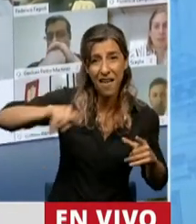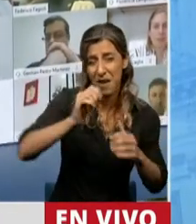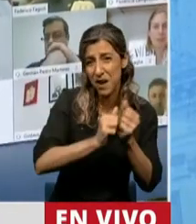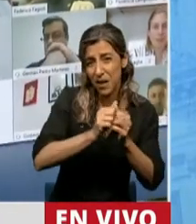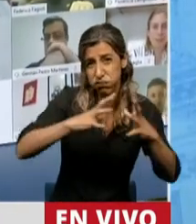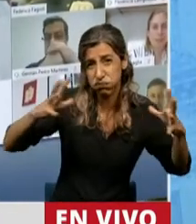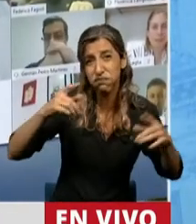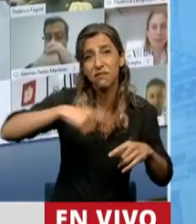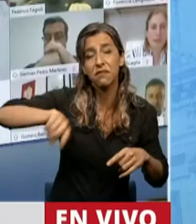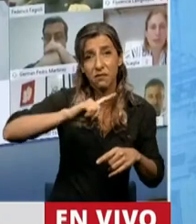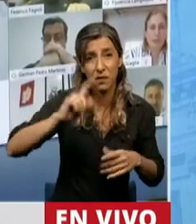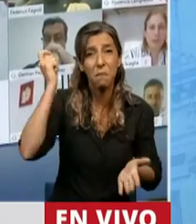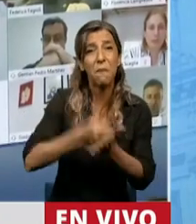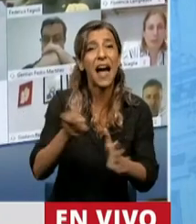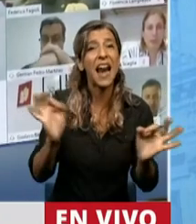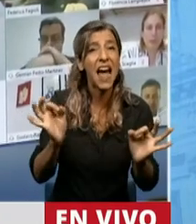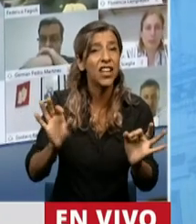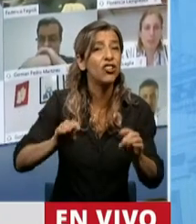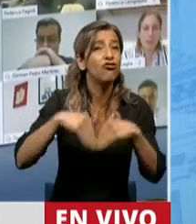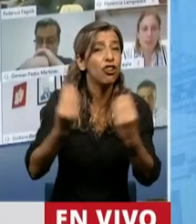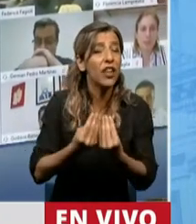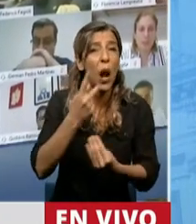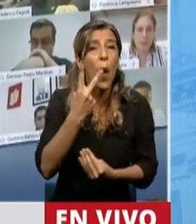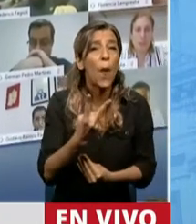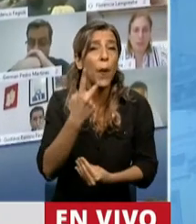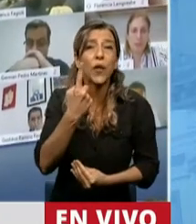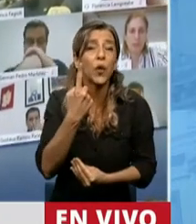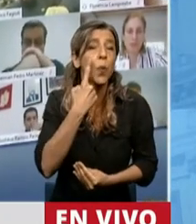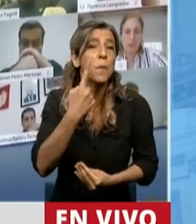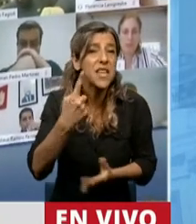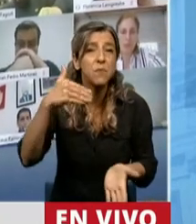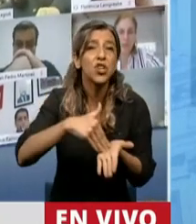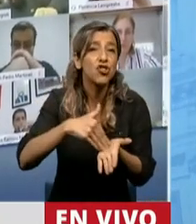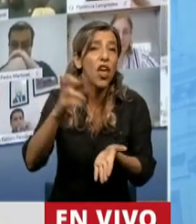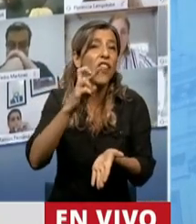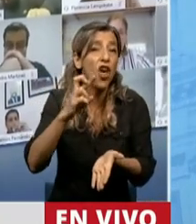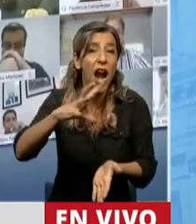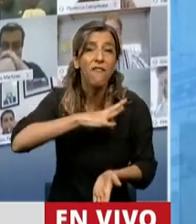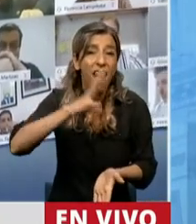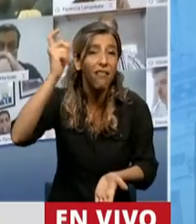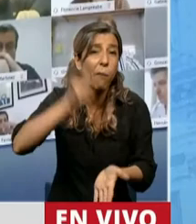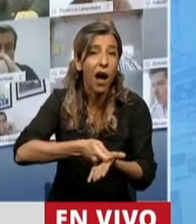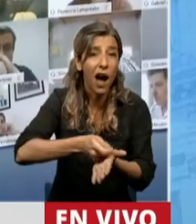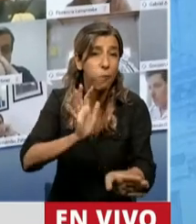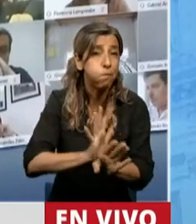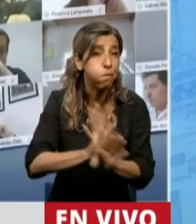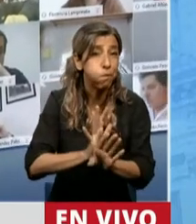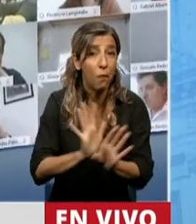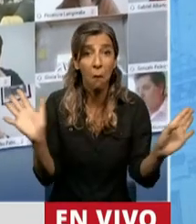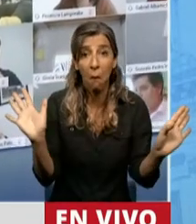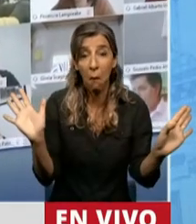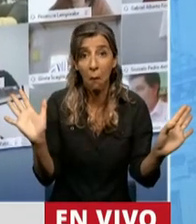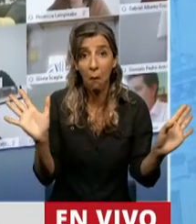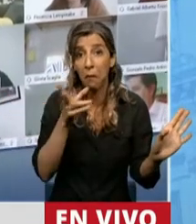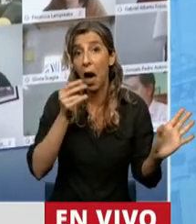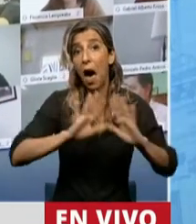de más de 21.000 millones de dólares. 21.000 millones de dólares en un año. Eso significa el equivalente a